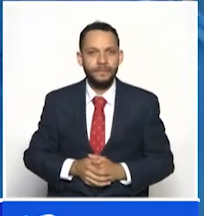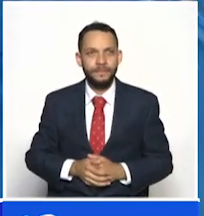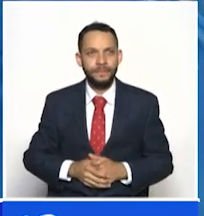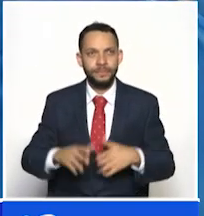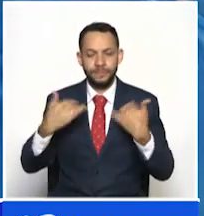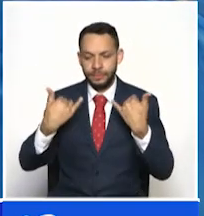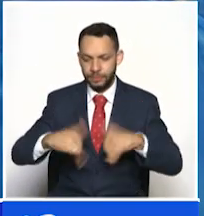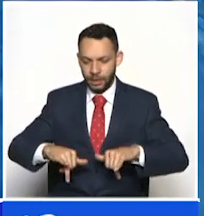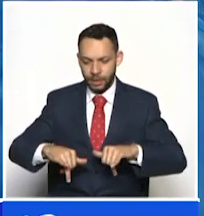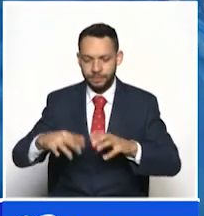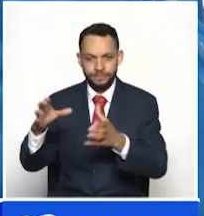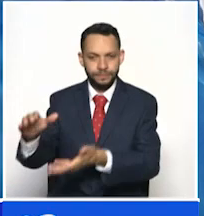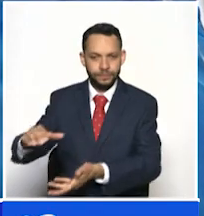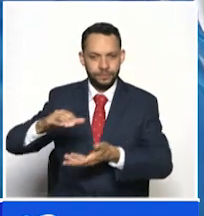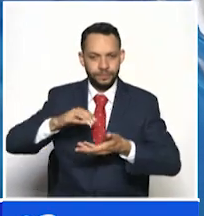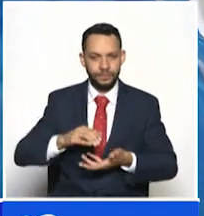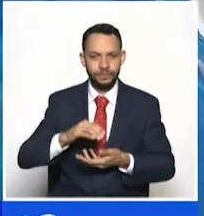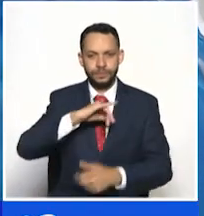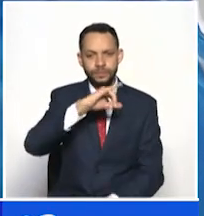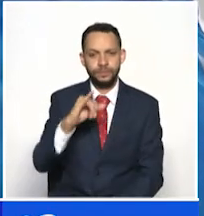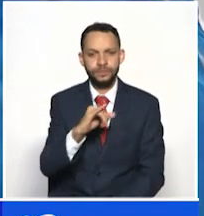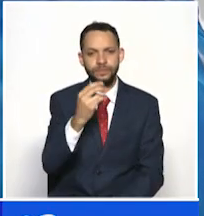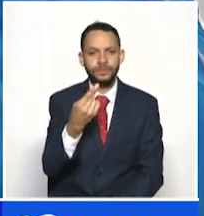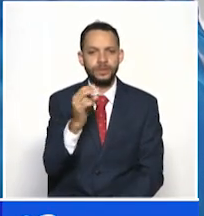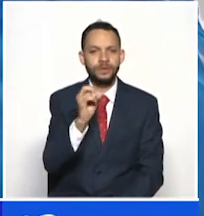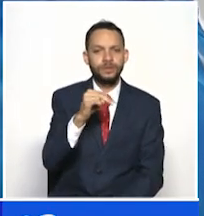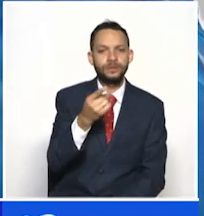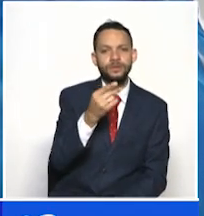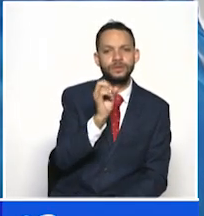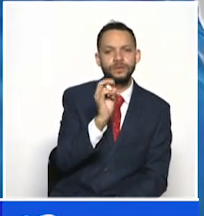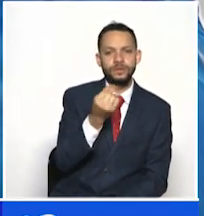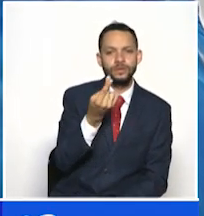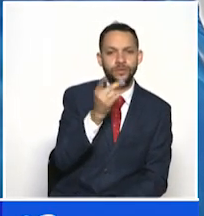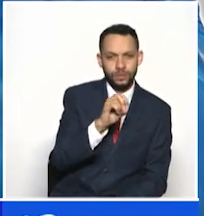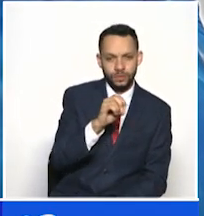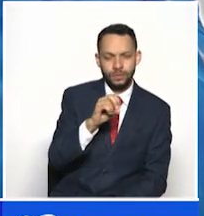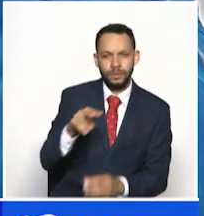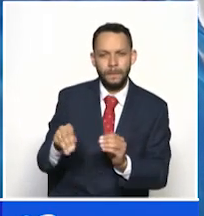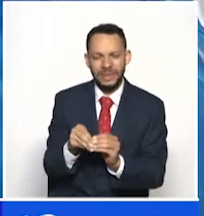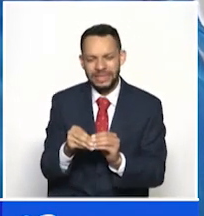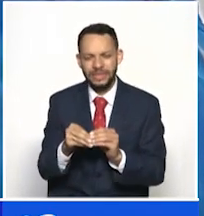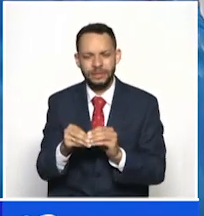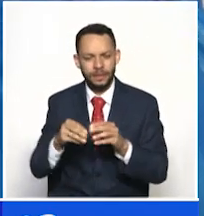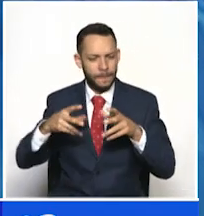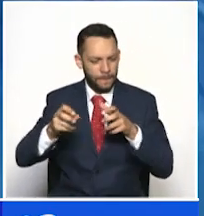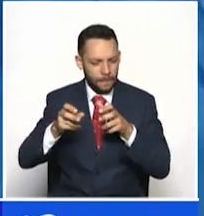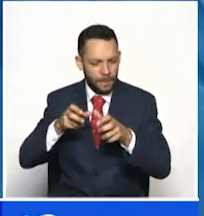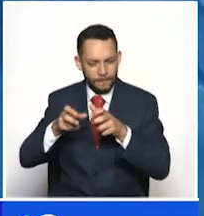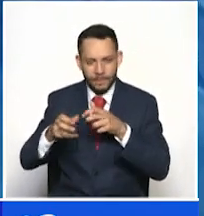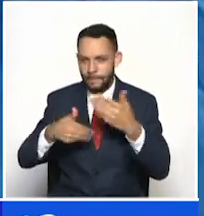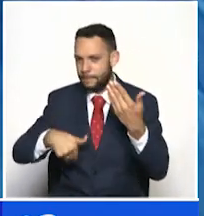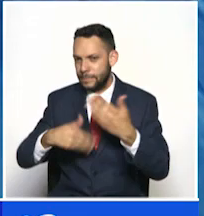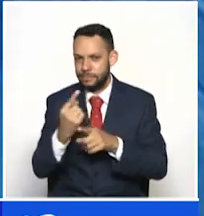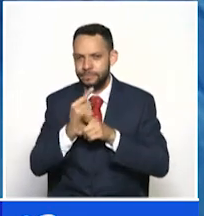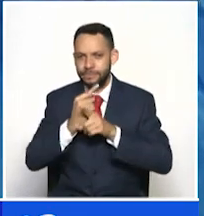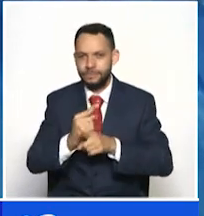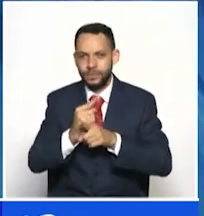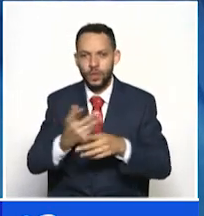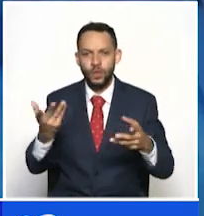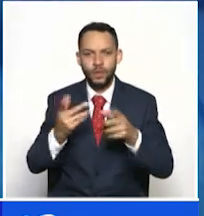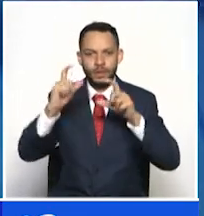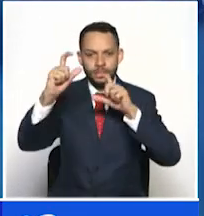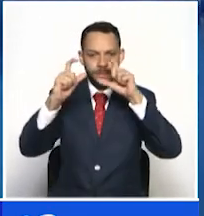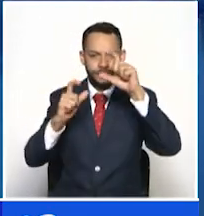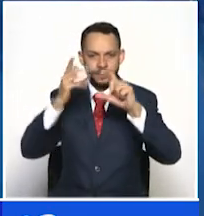vacuna Janssen de los laboratorios Johnson & Johnson ya llegó a Manizales y se inició la jornada de vacunación en la Cámara de Comercio de